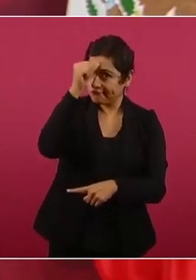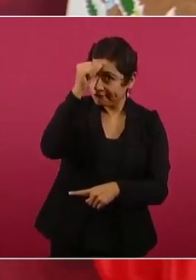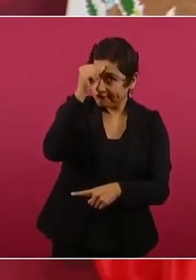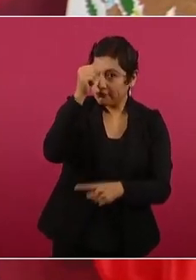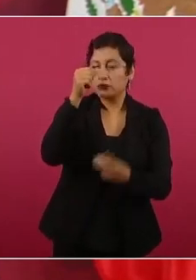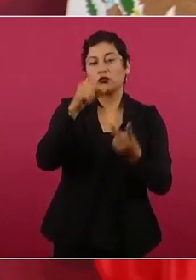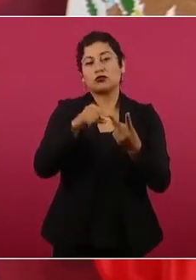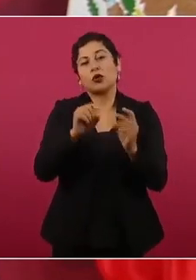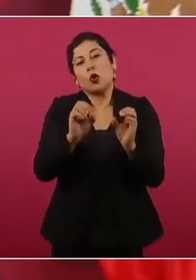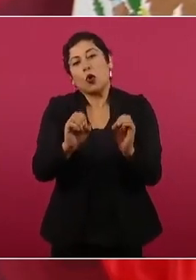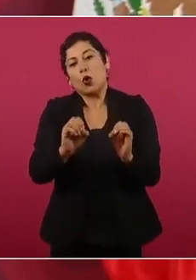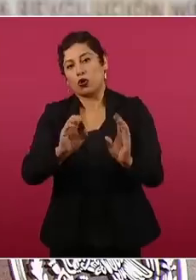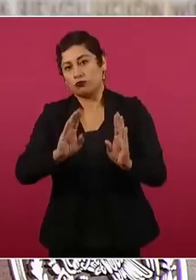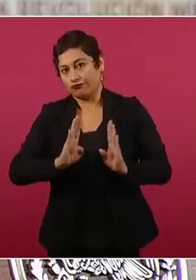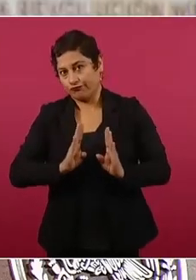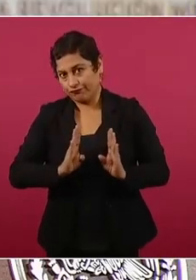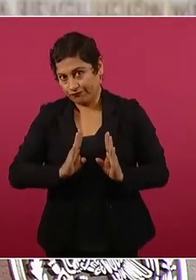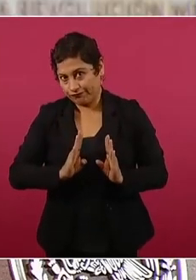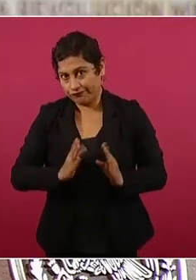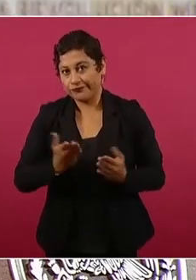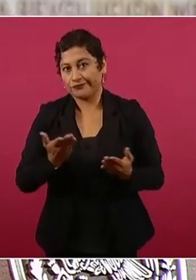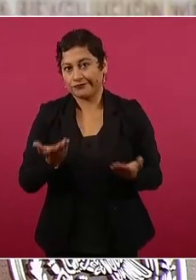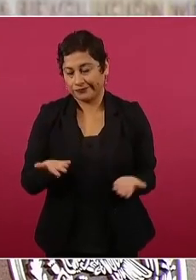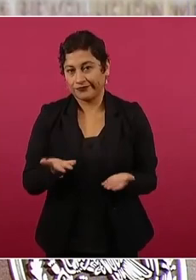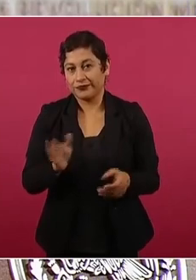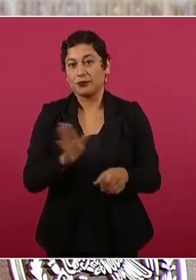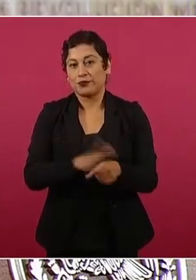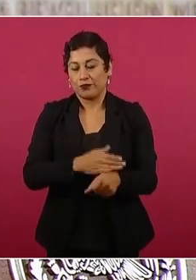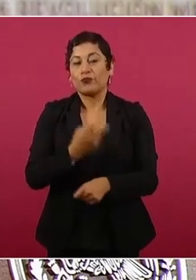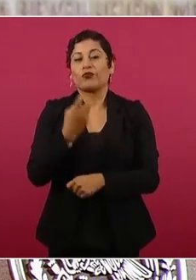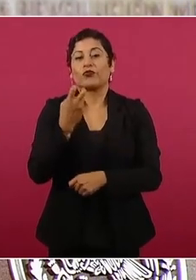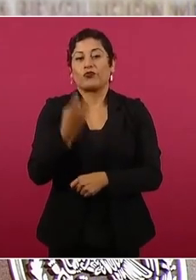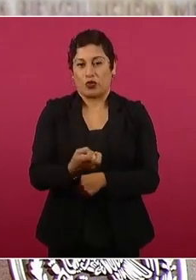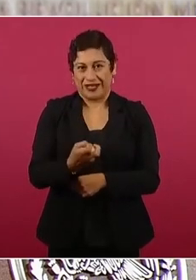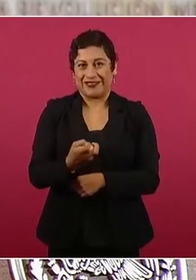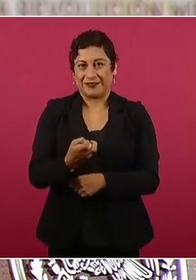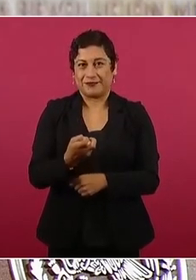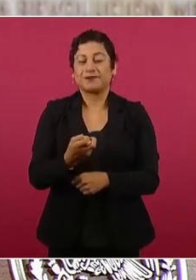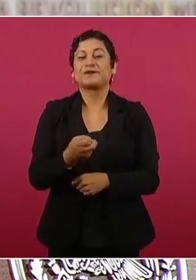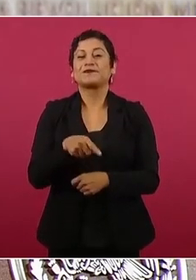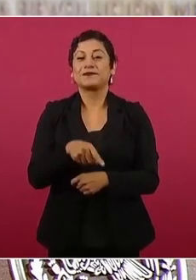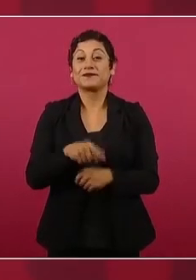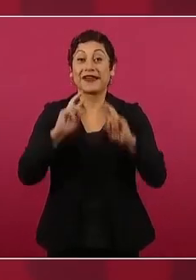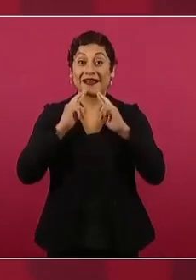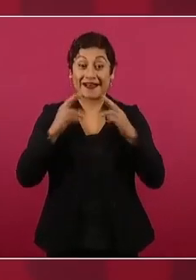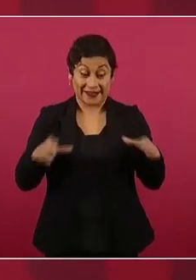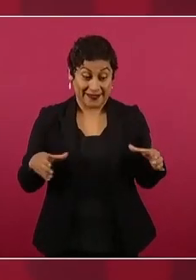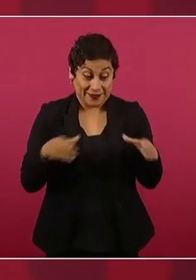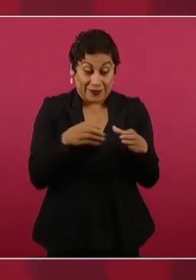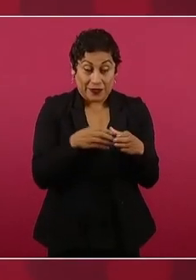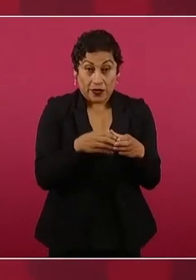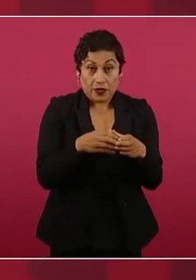Entonces, están ahí reunidos elaborando el plan de Guadalupe